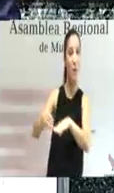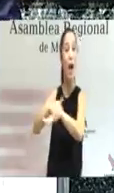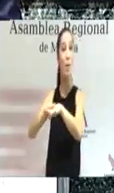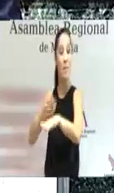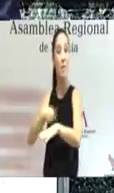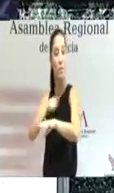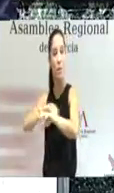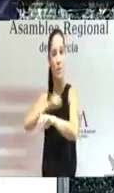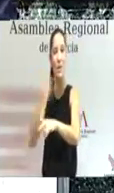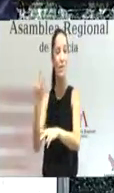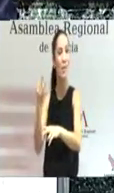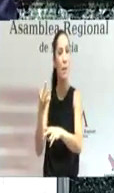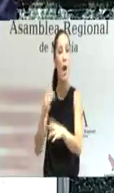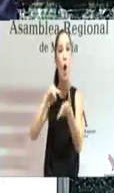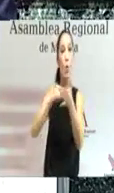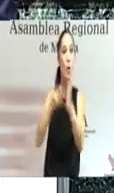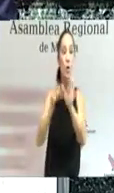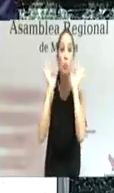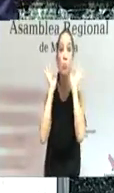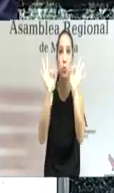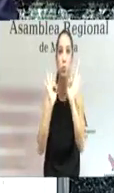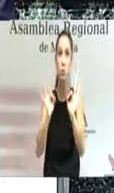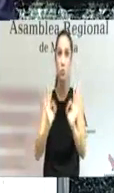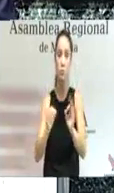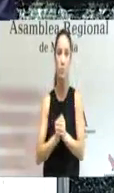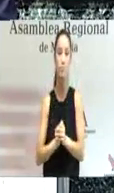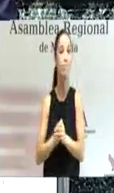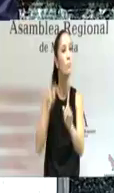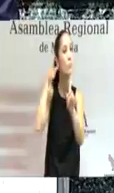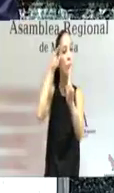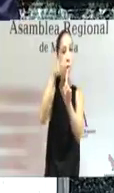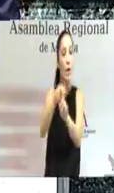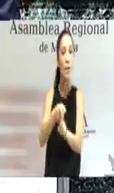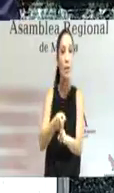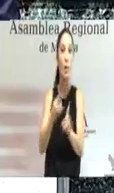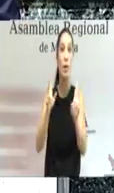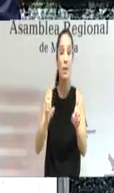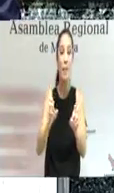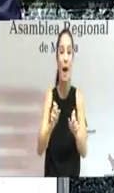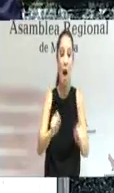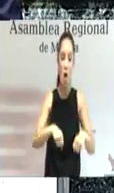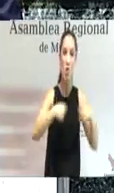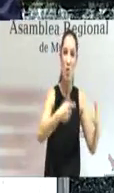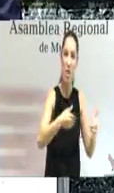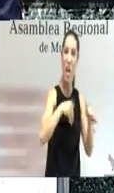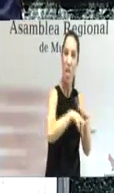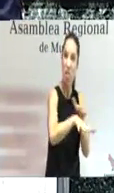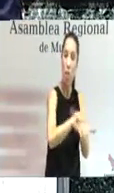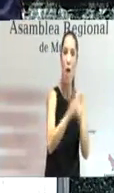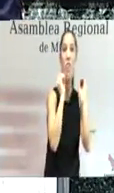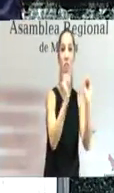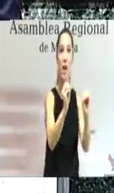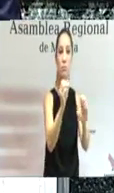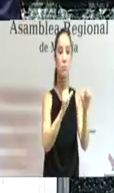ambiental de los proyectos precisos precisamente para alcanzar el objetivo de vertir o cero de